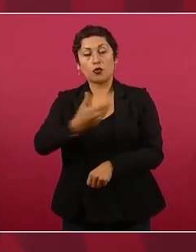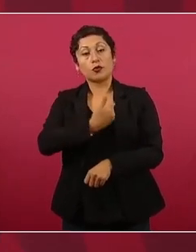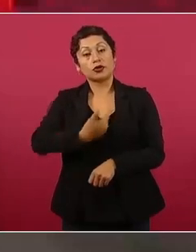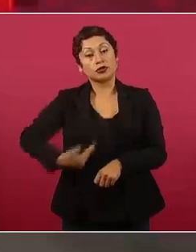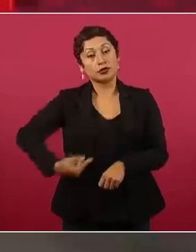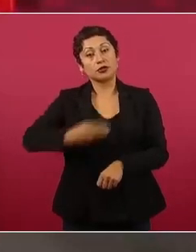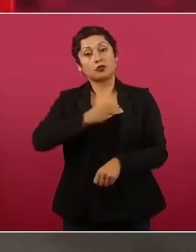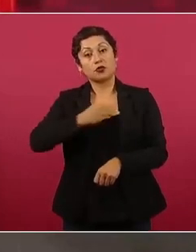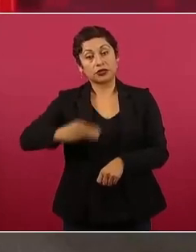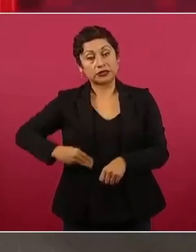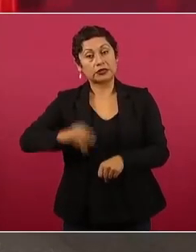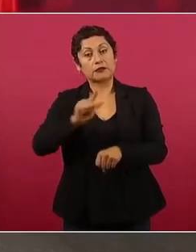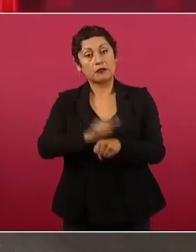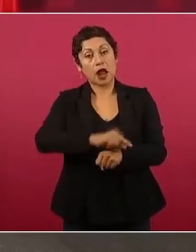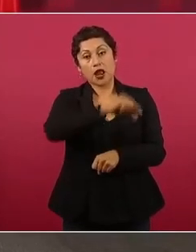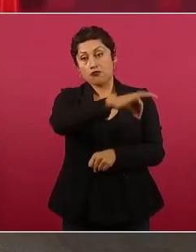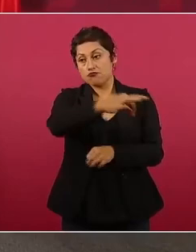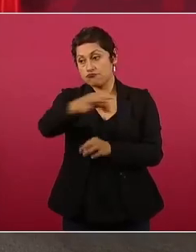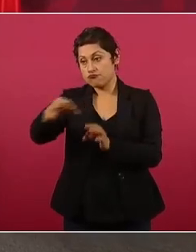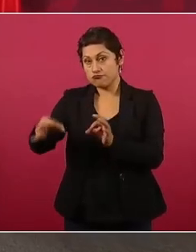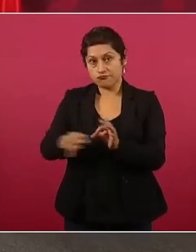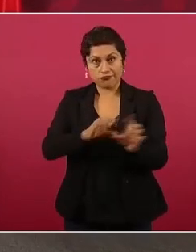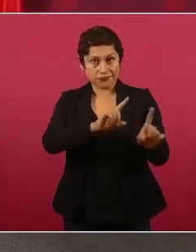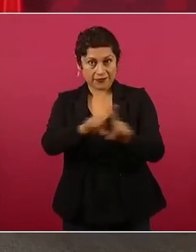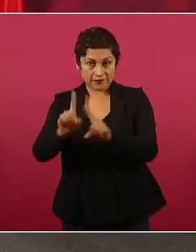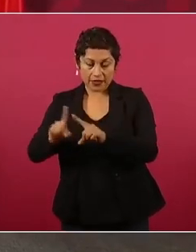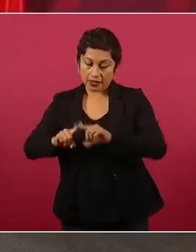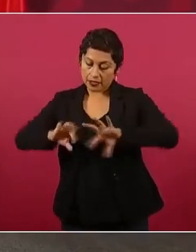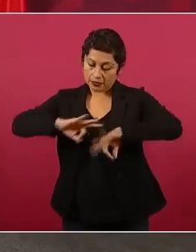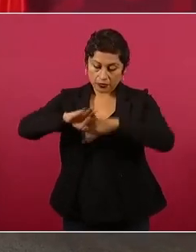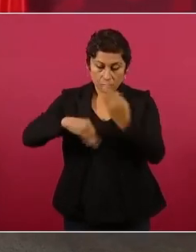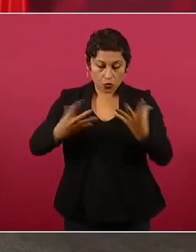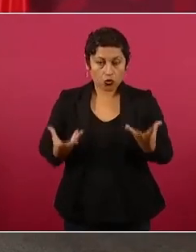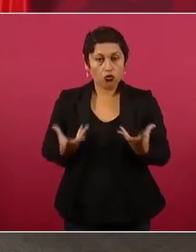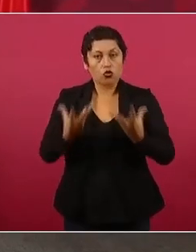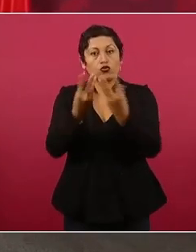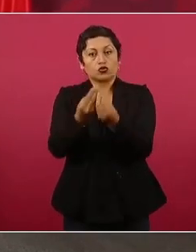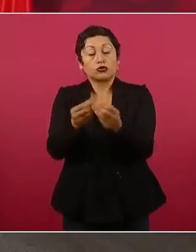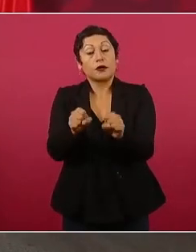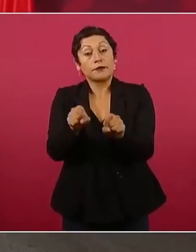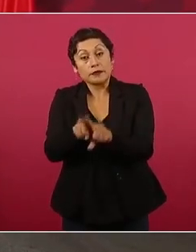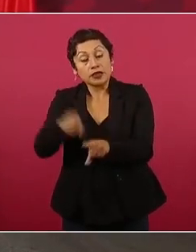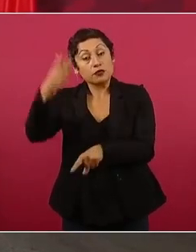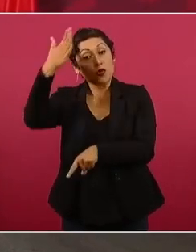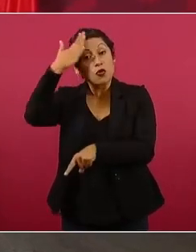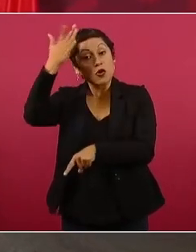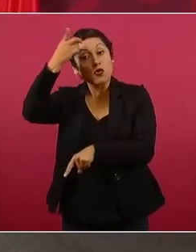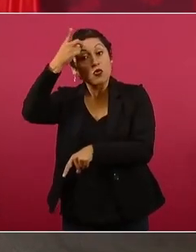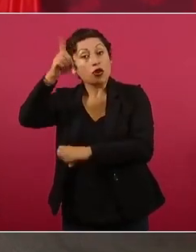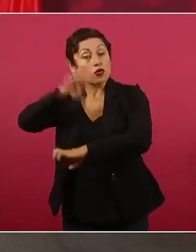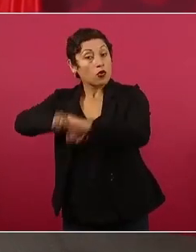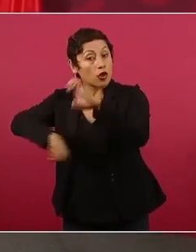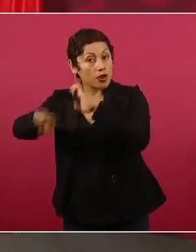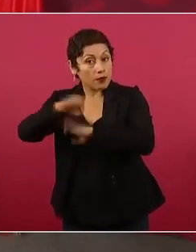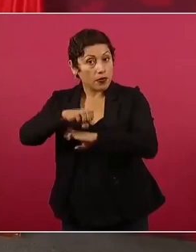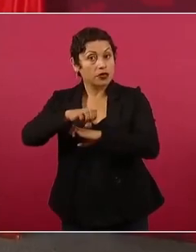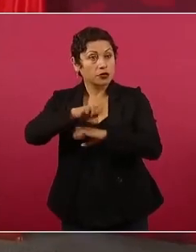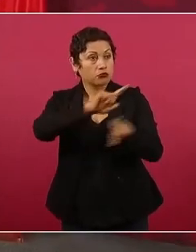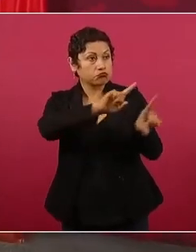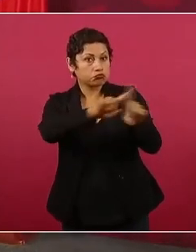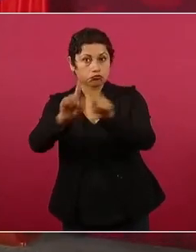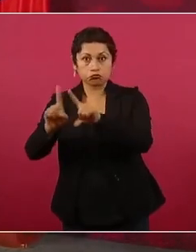nos han ayudado empresarios que están